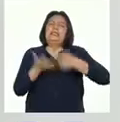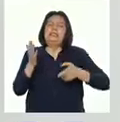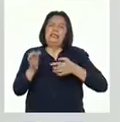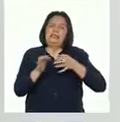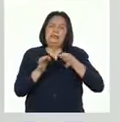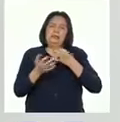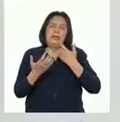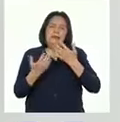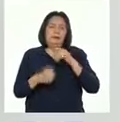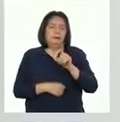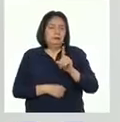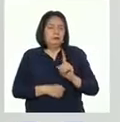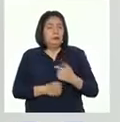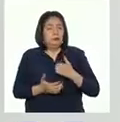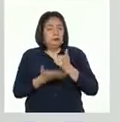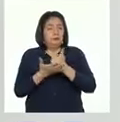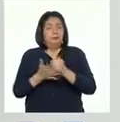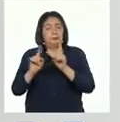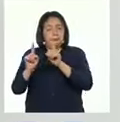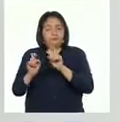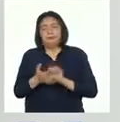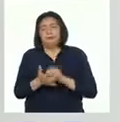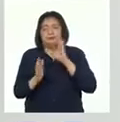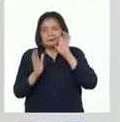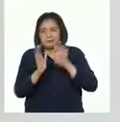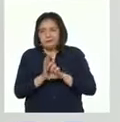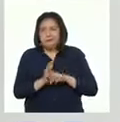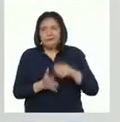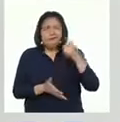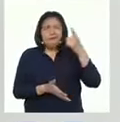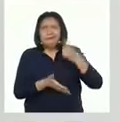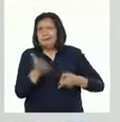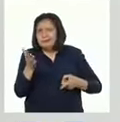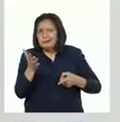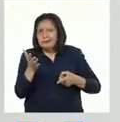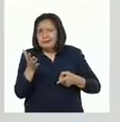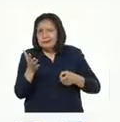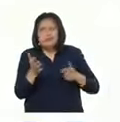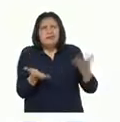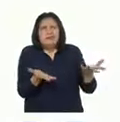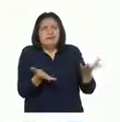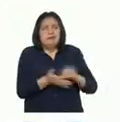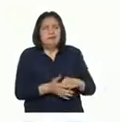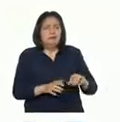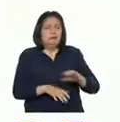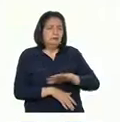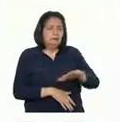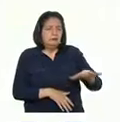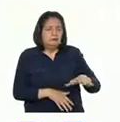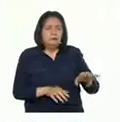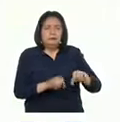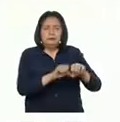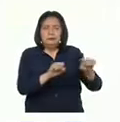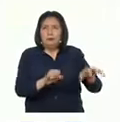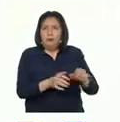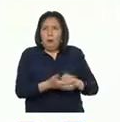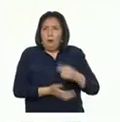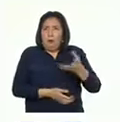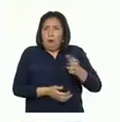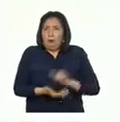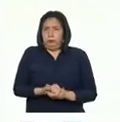Los ayudaré con una pregunta. Por ejemplo, ¿qué es un ecosistema? Es ambiente.